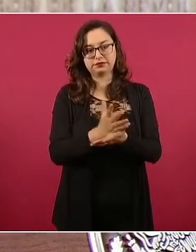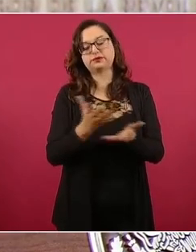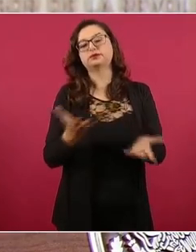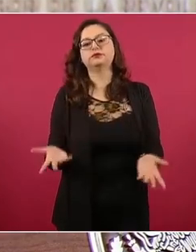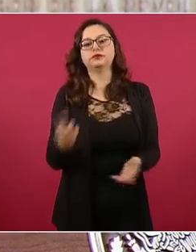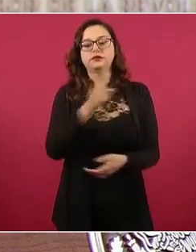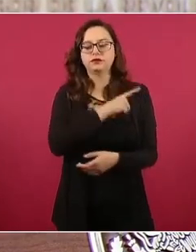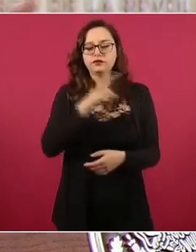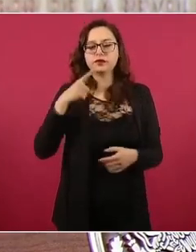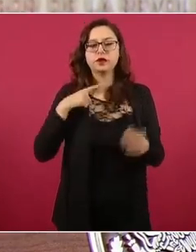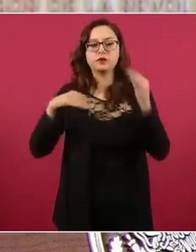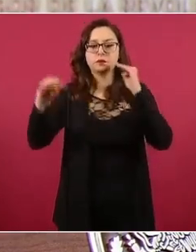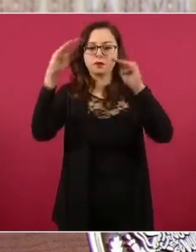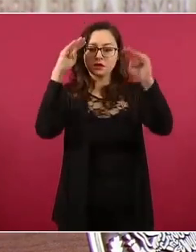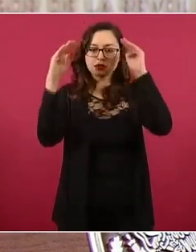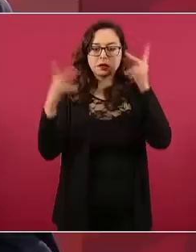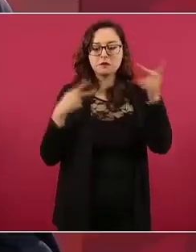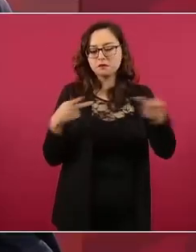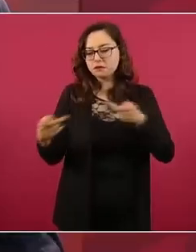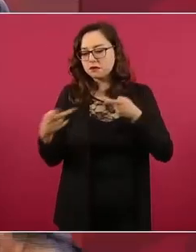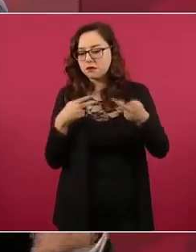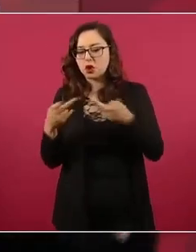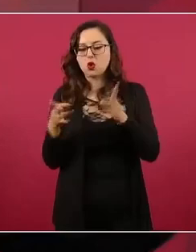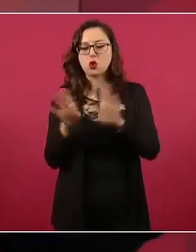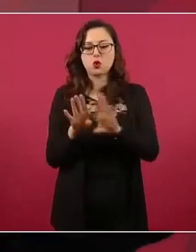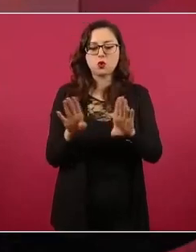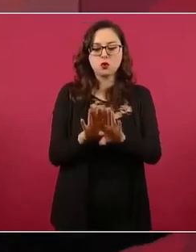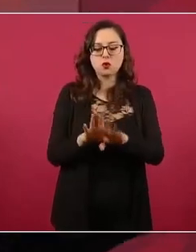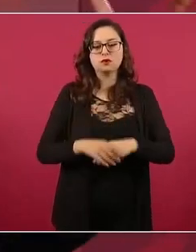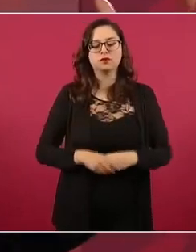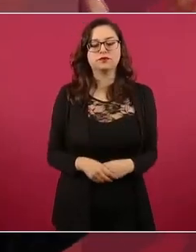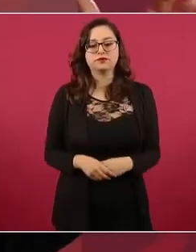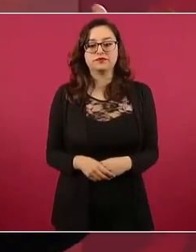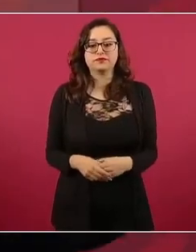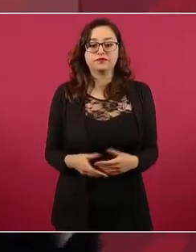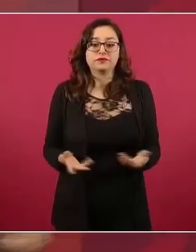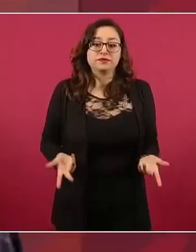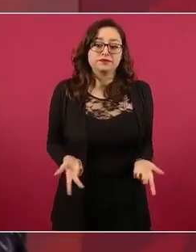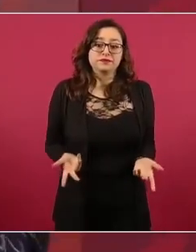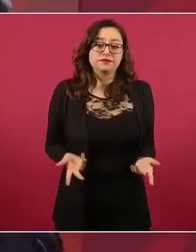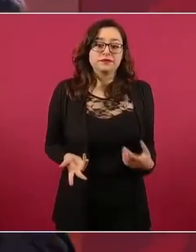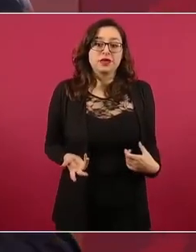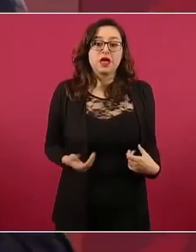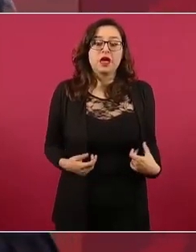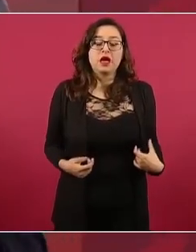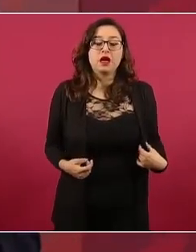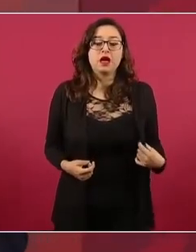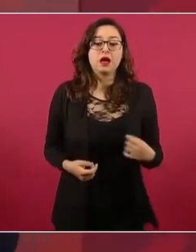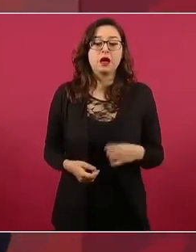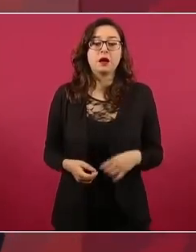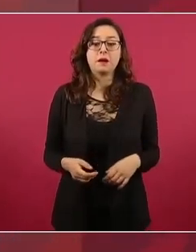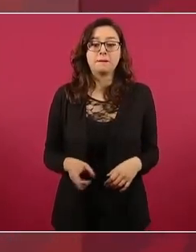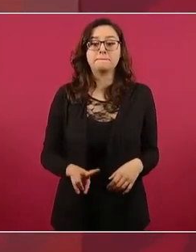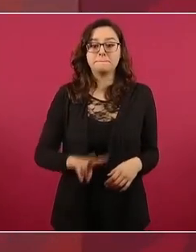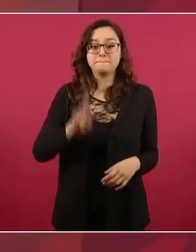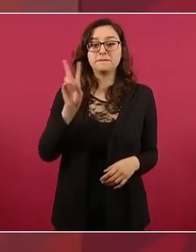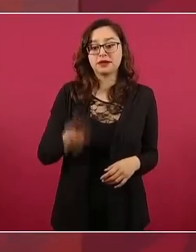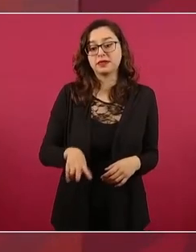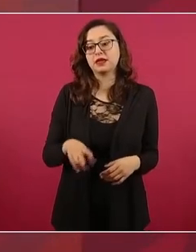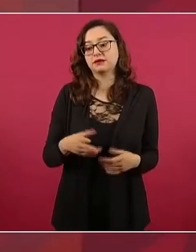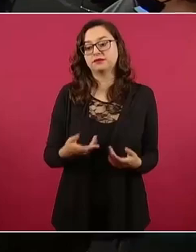ha crecido mucho en Nuevo León, decía el gobernador, y fue objeto de cuestionamientos